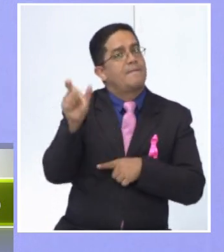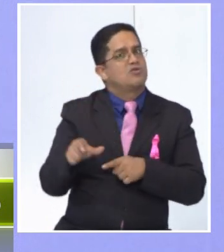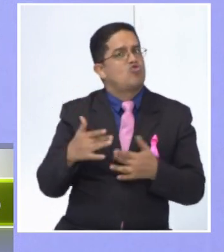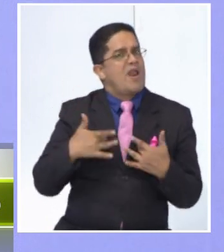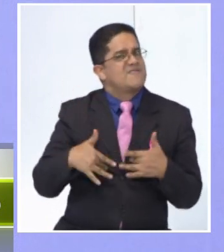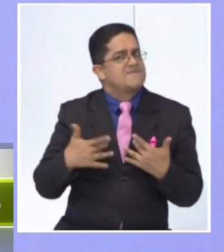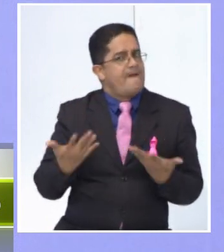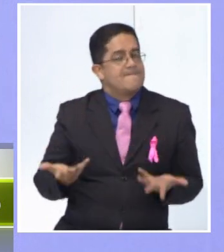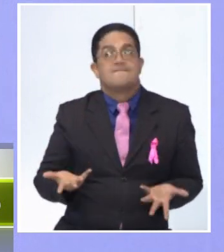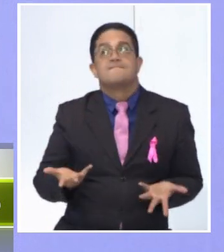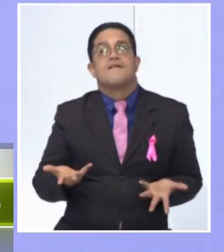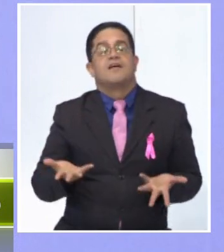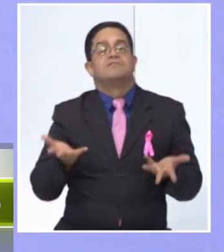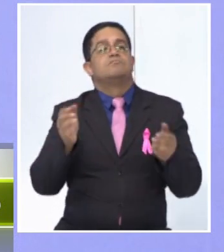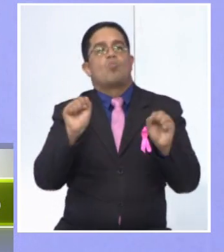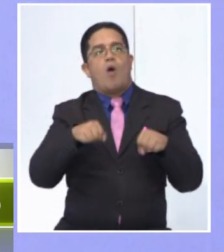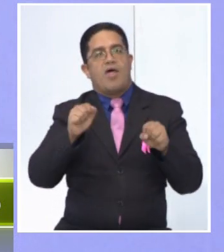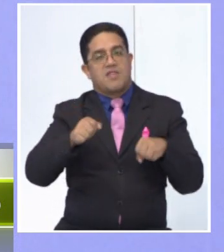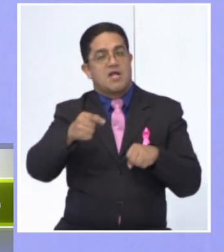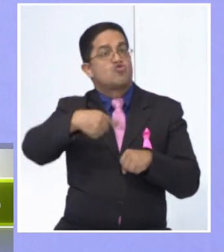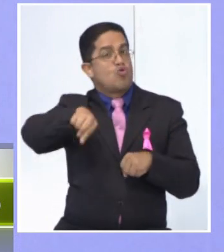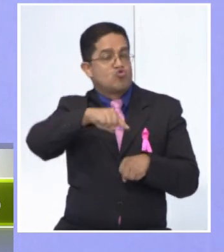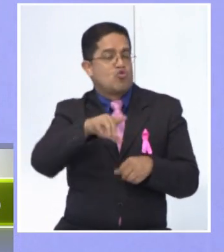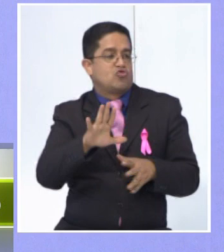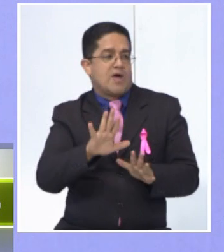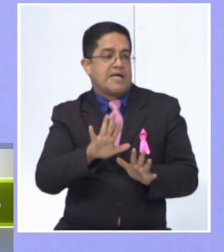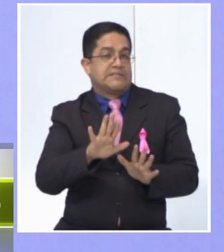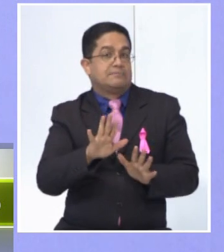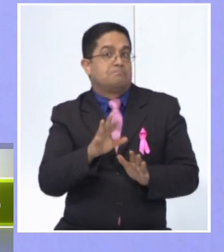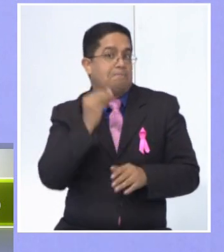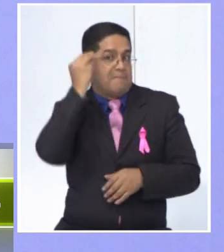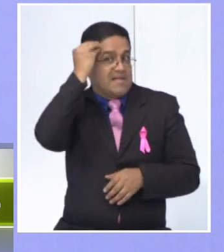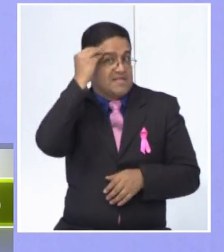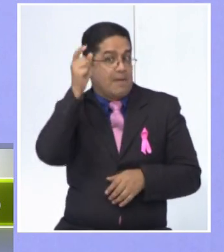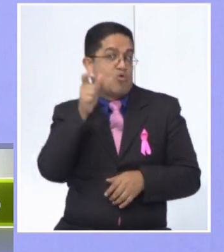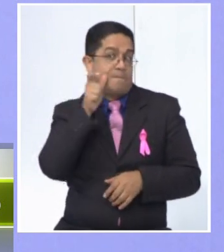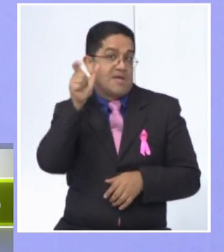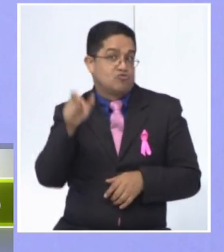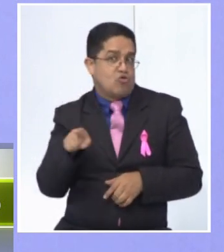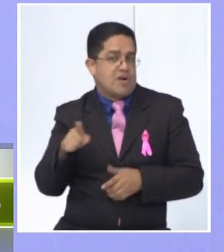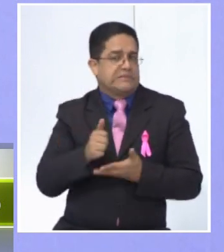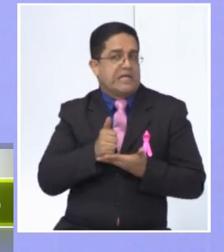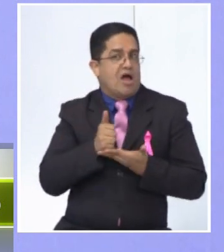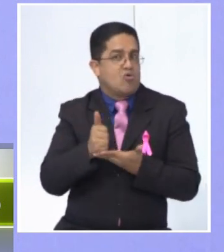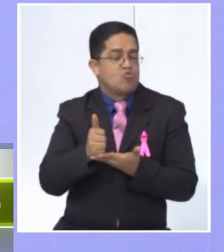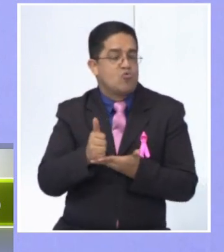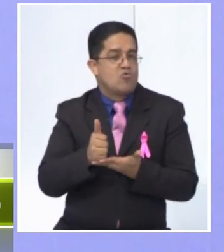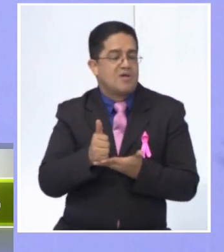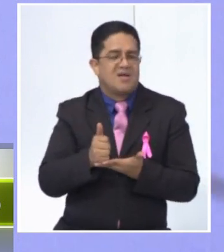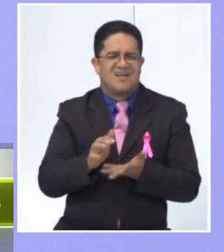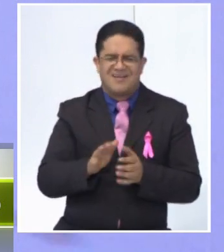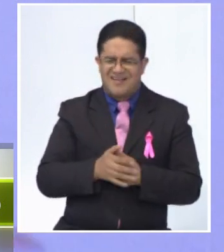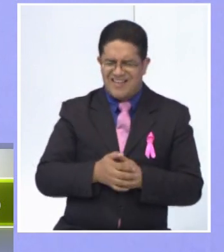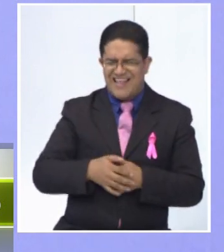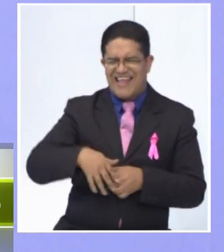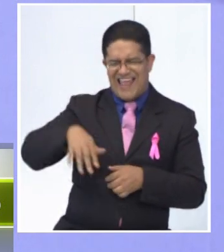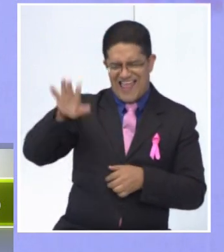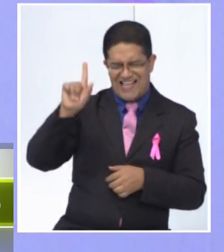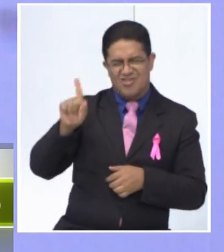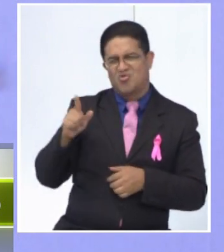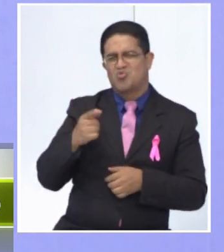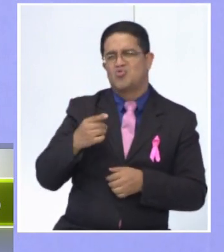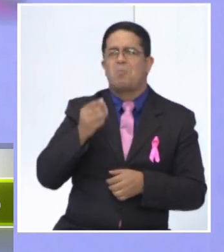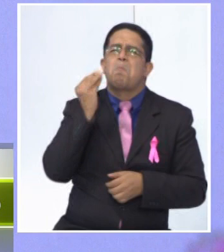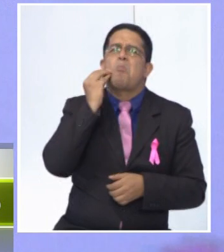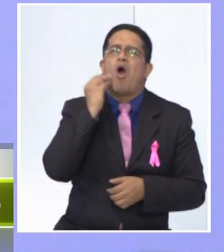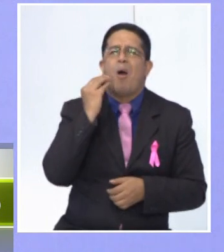sea, quizás de repente nosotros en nuestro afán de tratar de que la persona se sienta mejor, le decimos, no, no te preocupes, eso